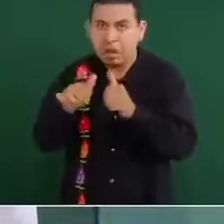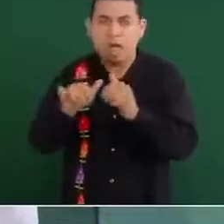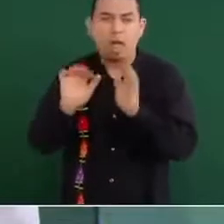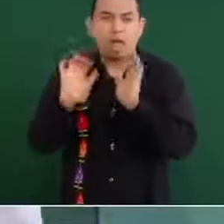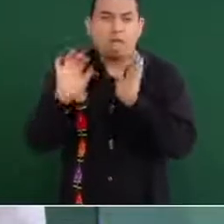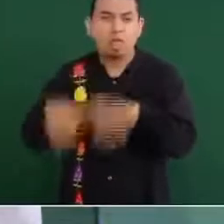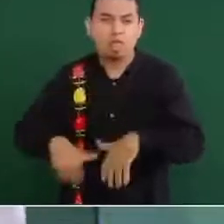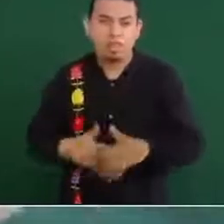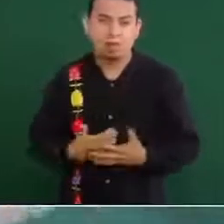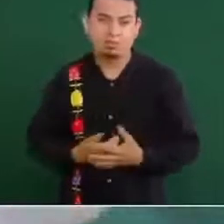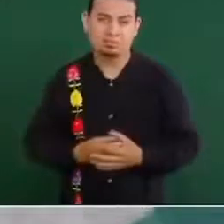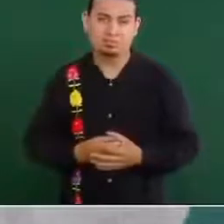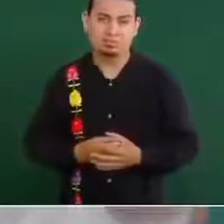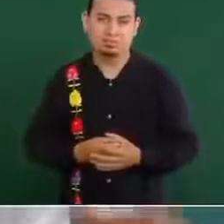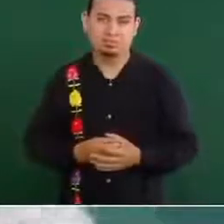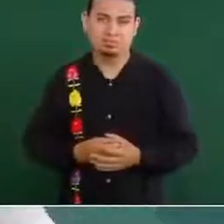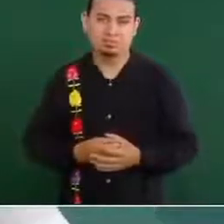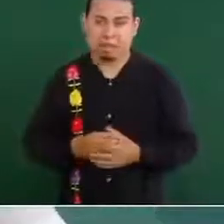¿Qué